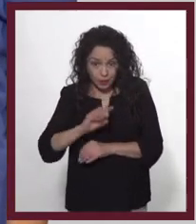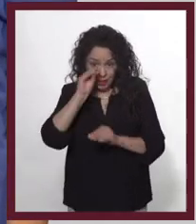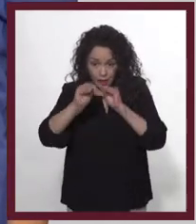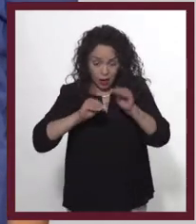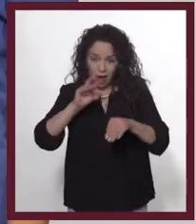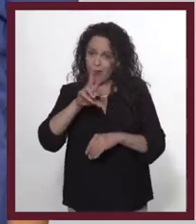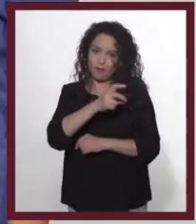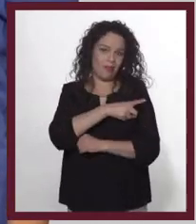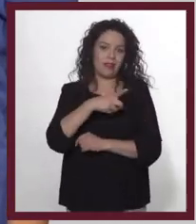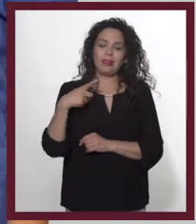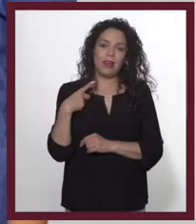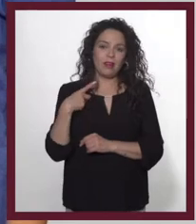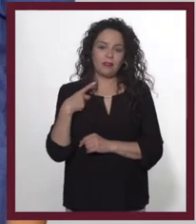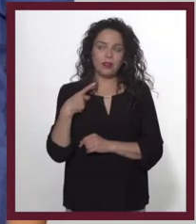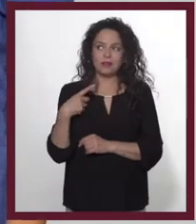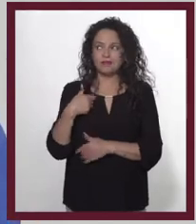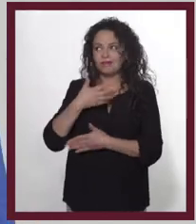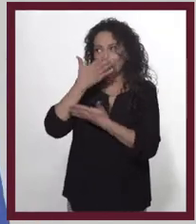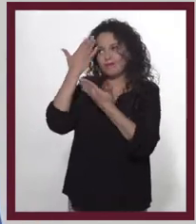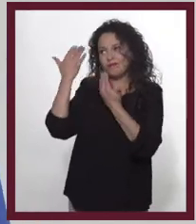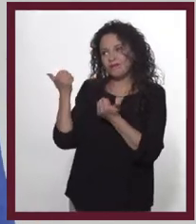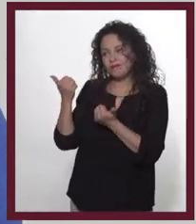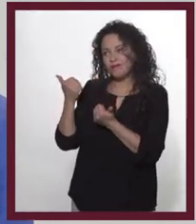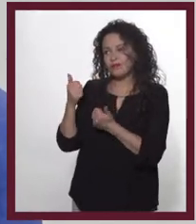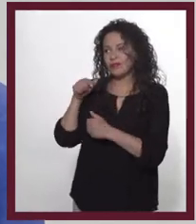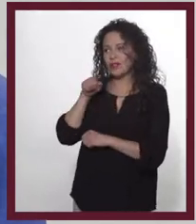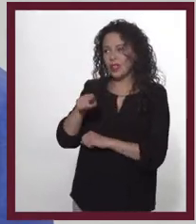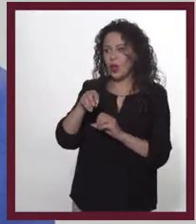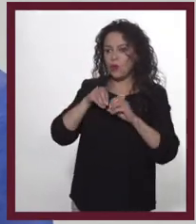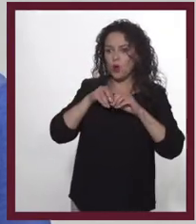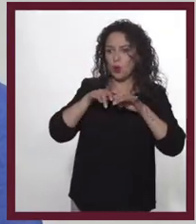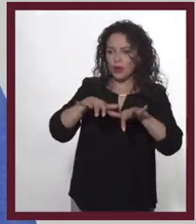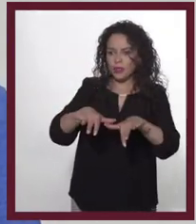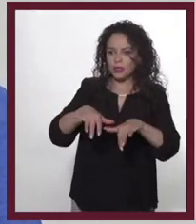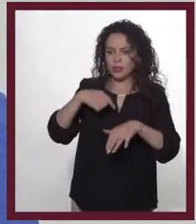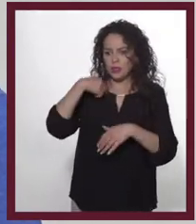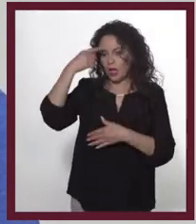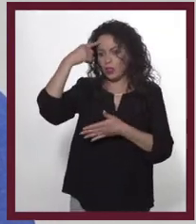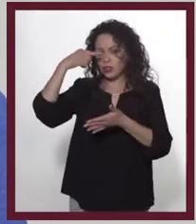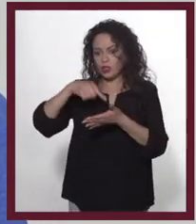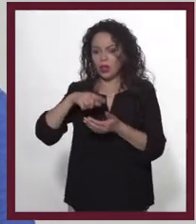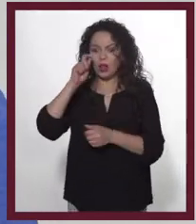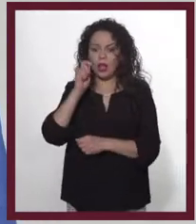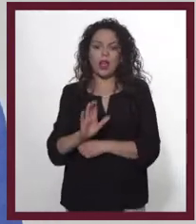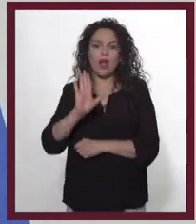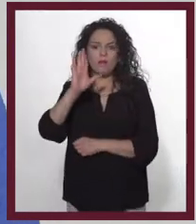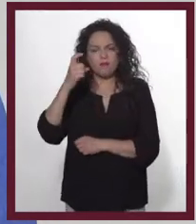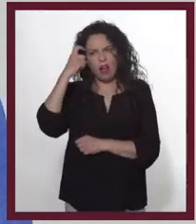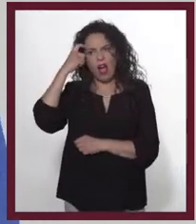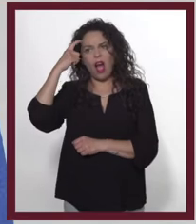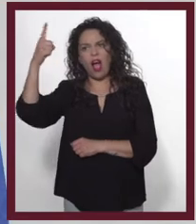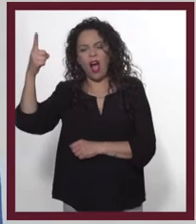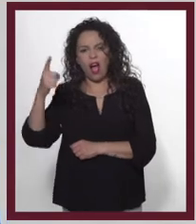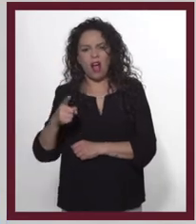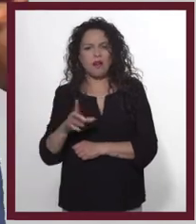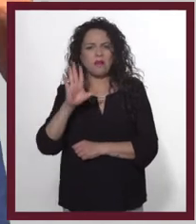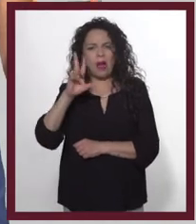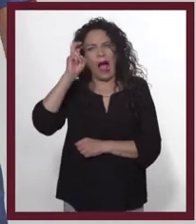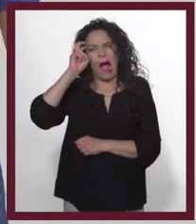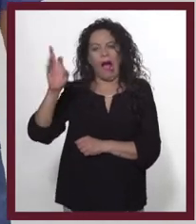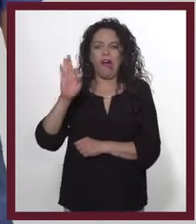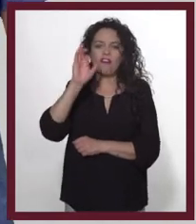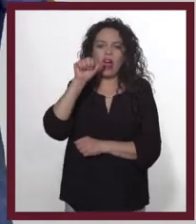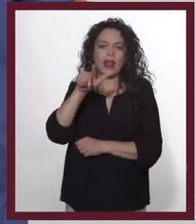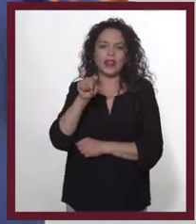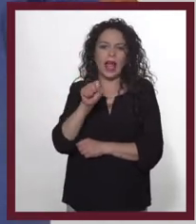¿Debemos mentir para hacerlo? No sé. En general, la publicidad me parece que vende cierta fantasía. Ya